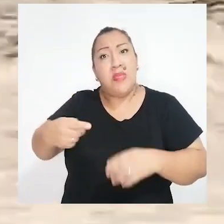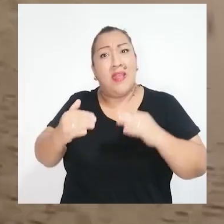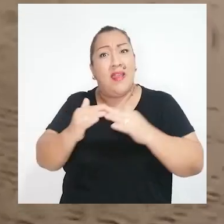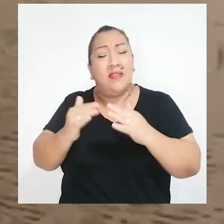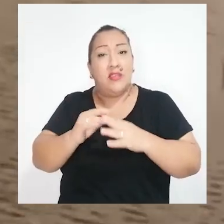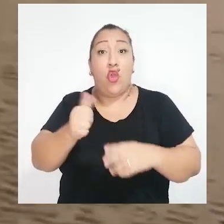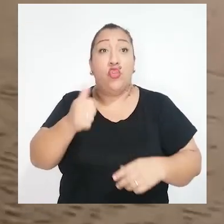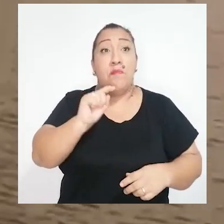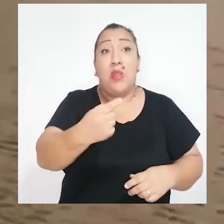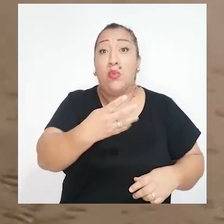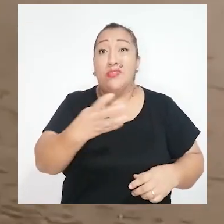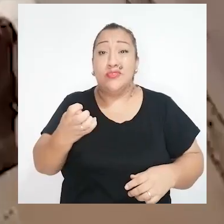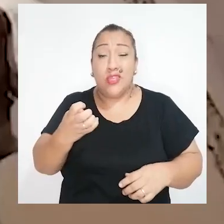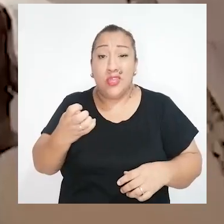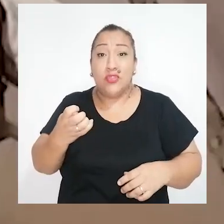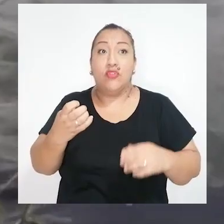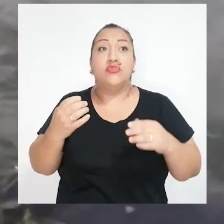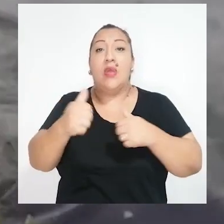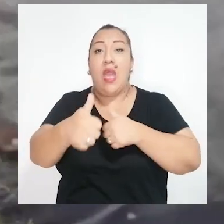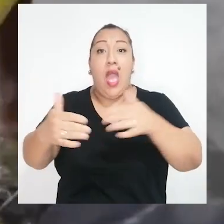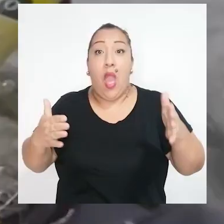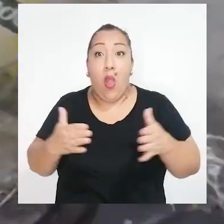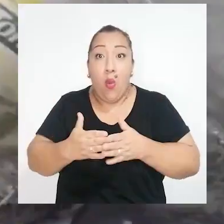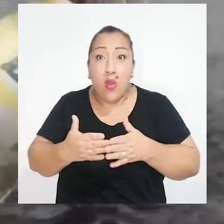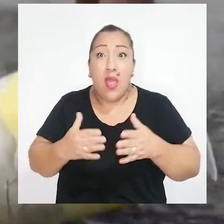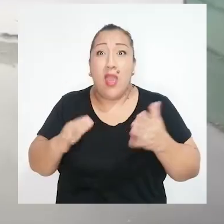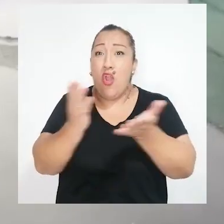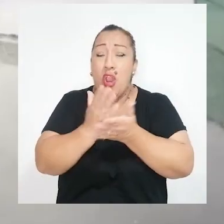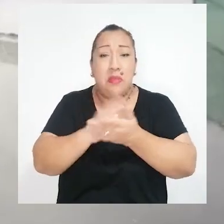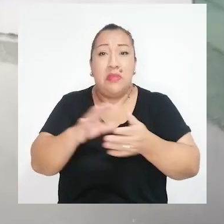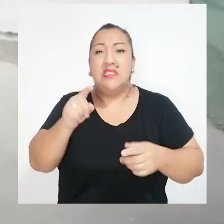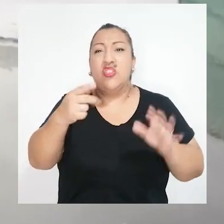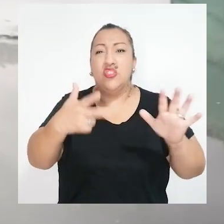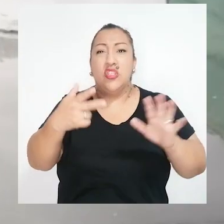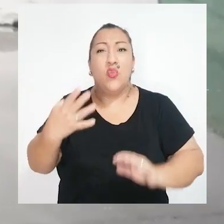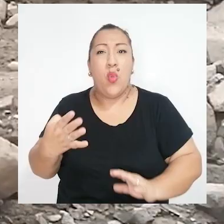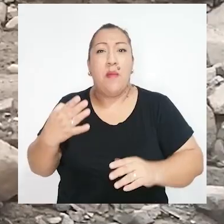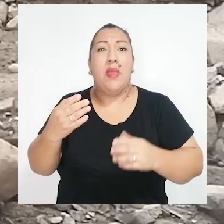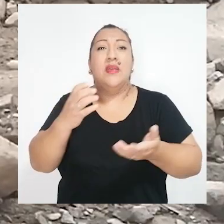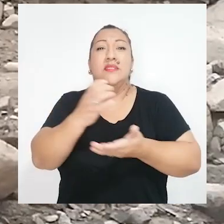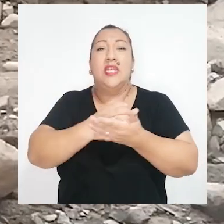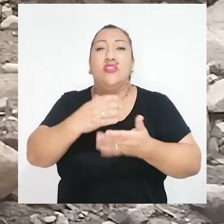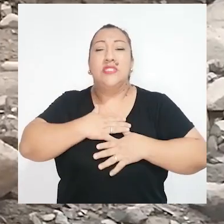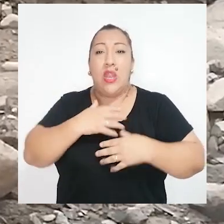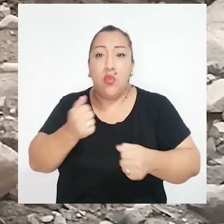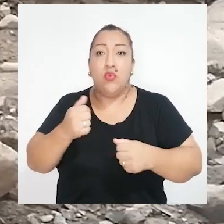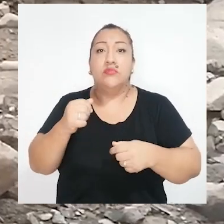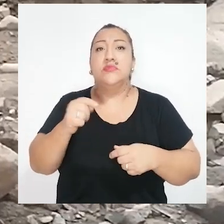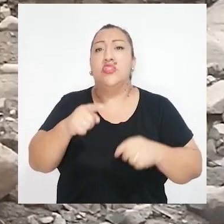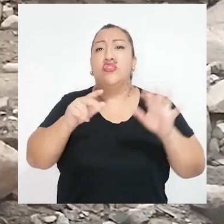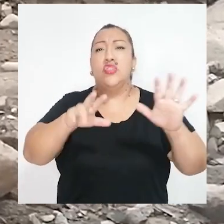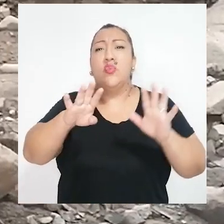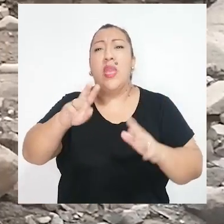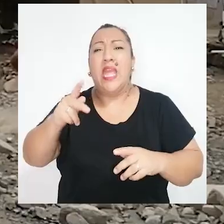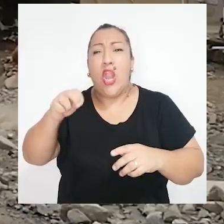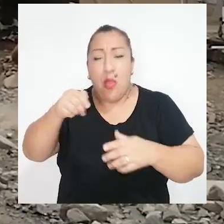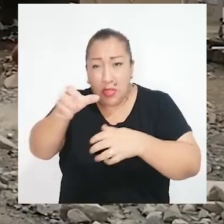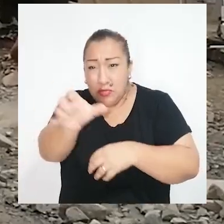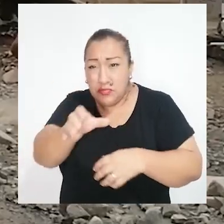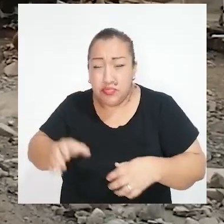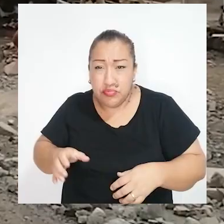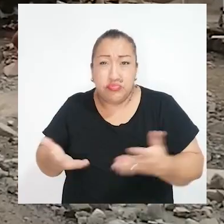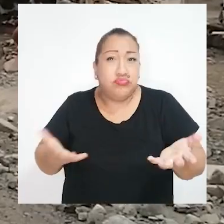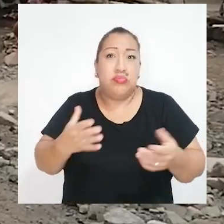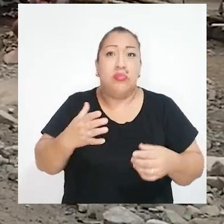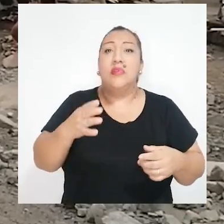52 mil viviendas, 1.463 aulas públicas, 189 centros de salud, 123 kilómetros de